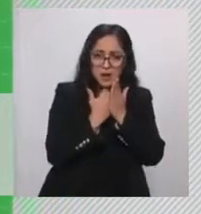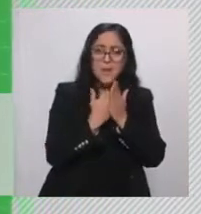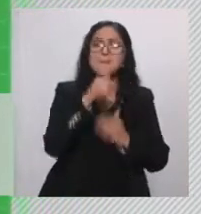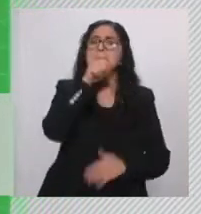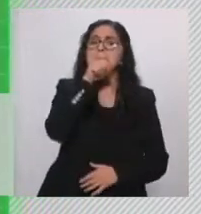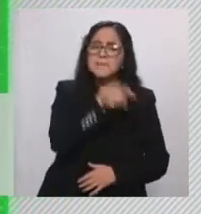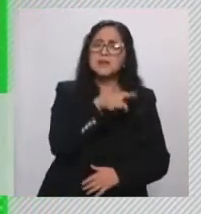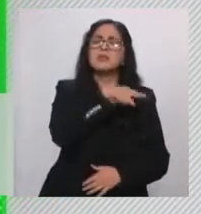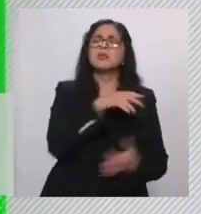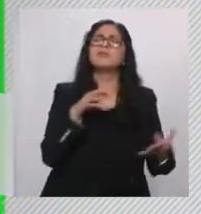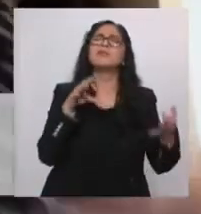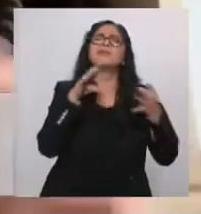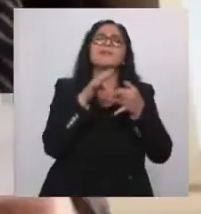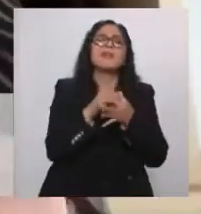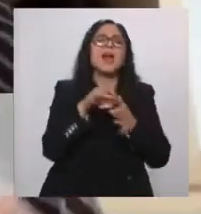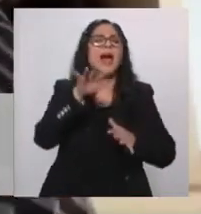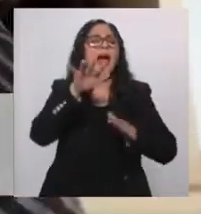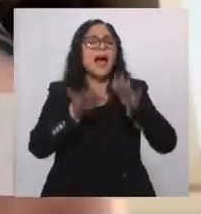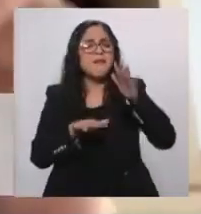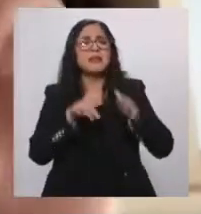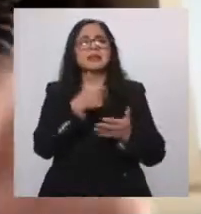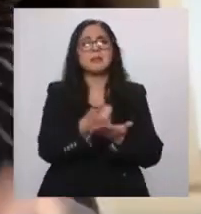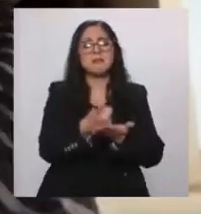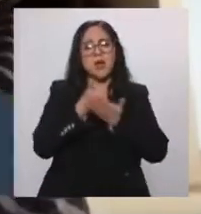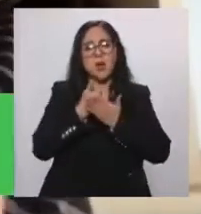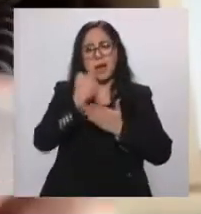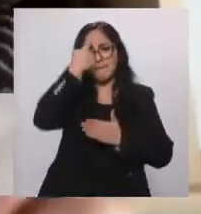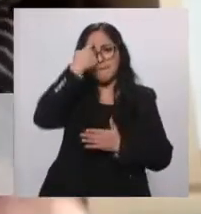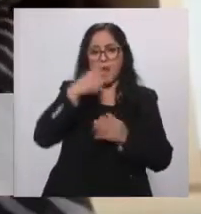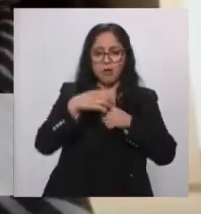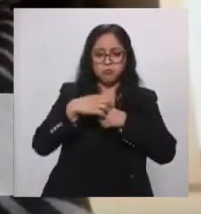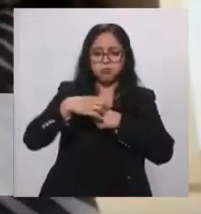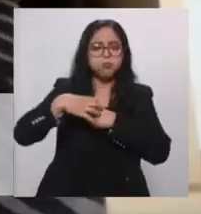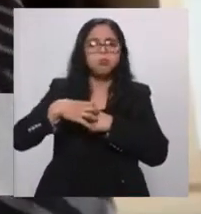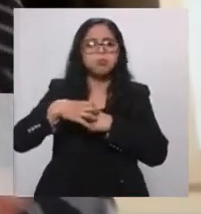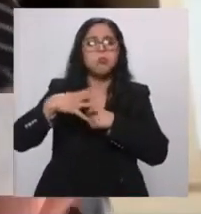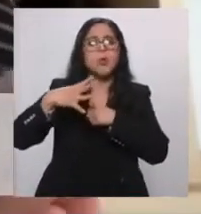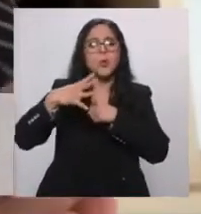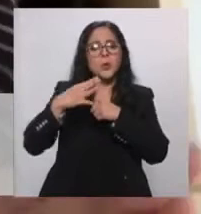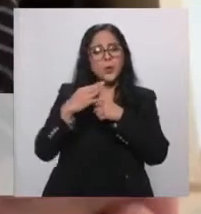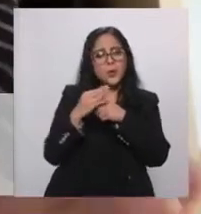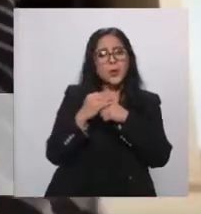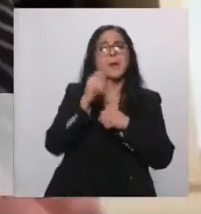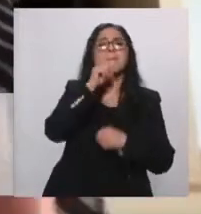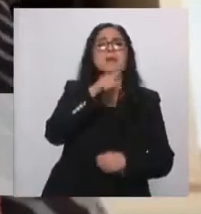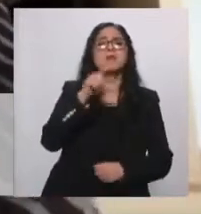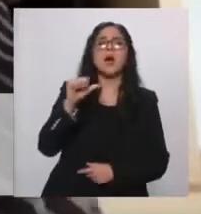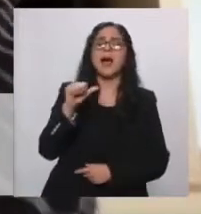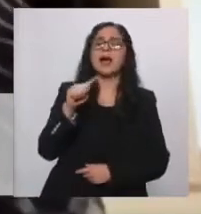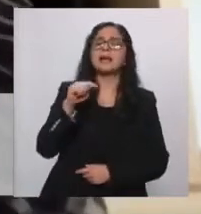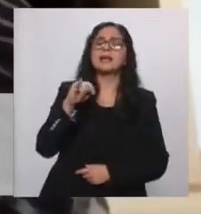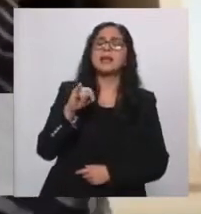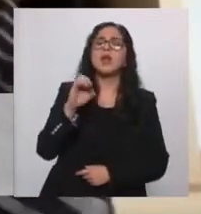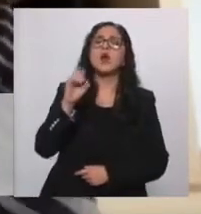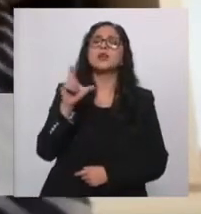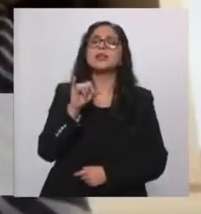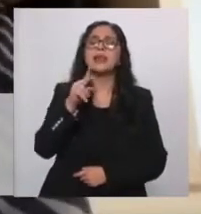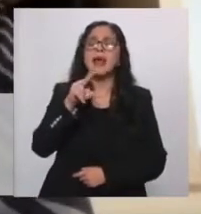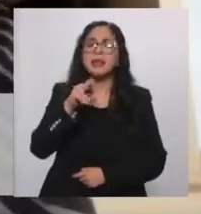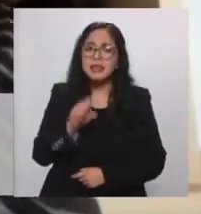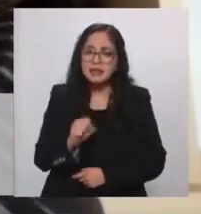les ha relacionado con propiedades antiinflamatorias, antioxidantes y, por tanto, anticancerígenas y antimicrobianas.